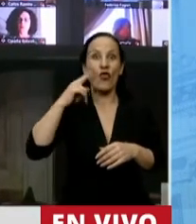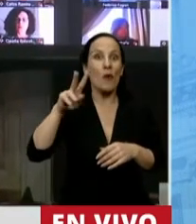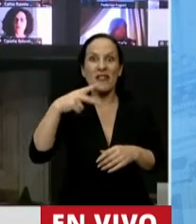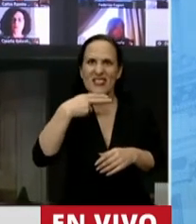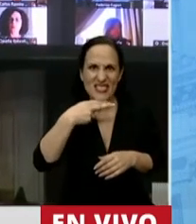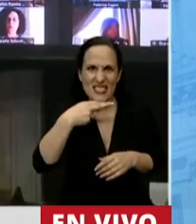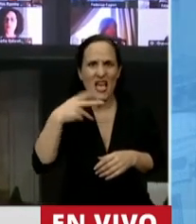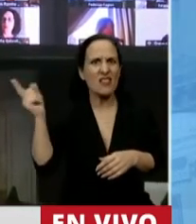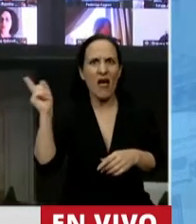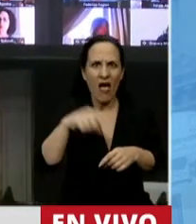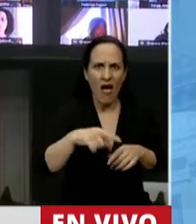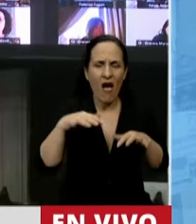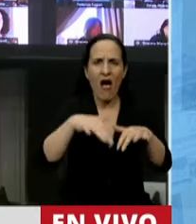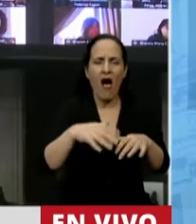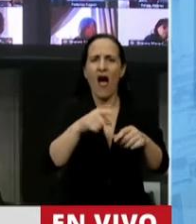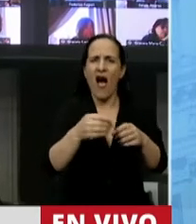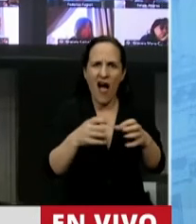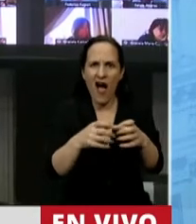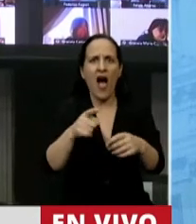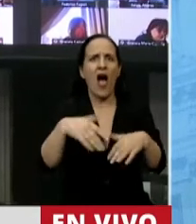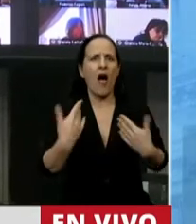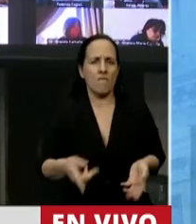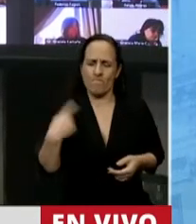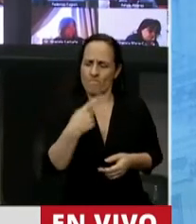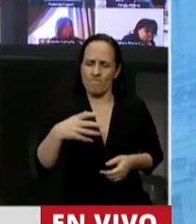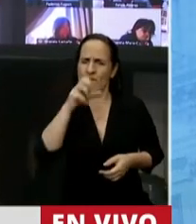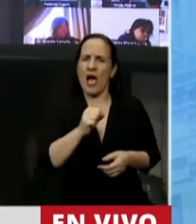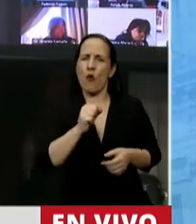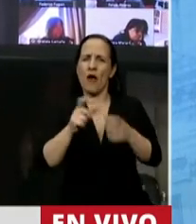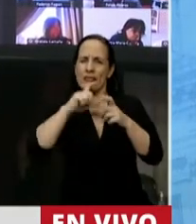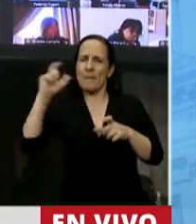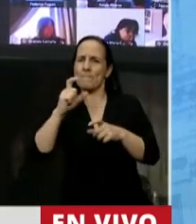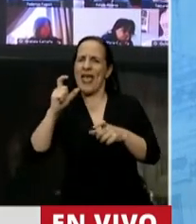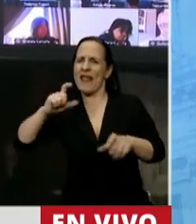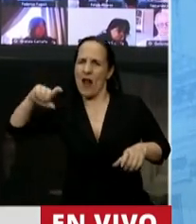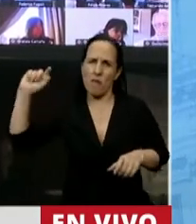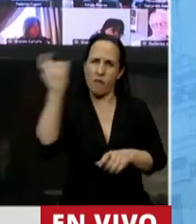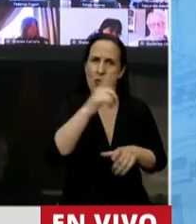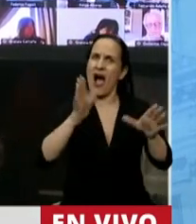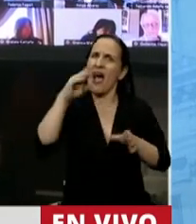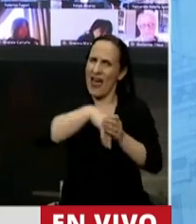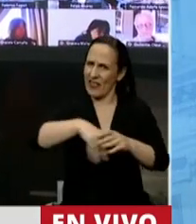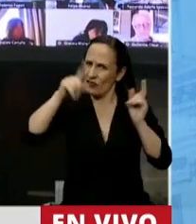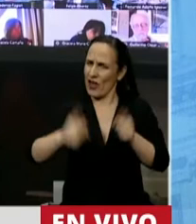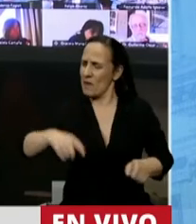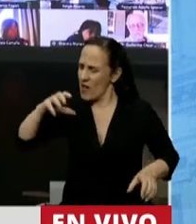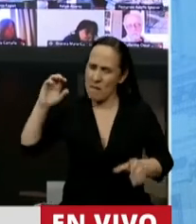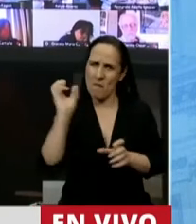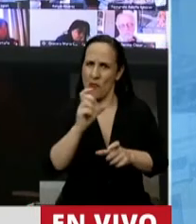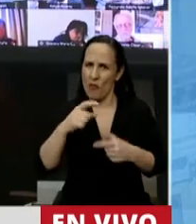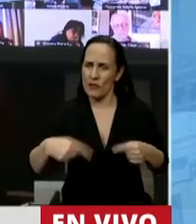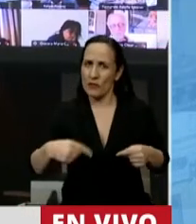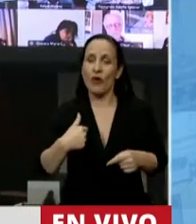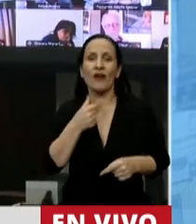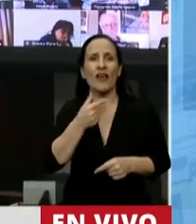acá y tener que tolerar las piedras que muchas veces vinieron de puertas abiertas desde acá adentro. Entonces, quiero pedirle al Presidente de la